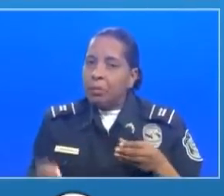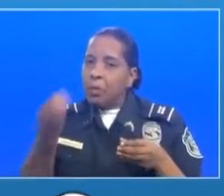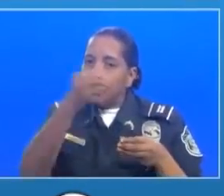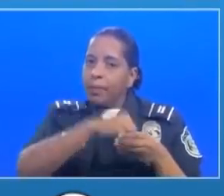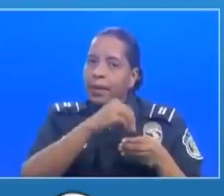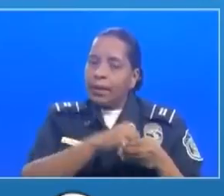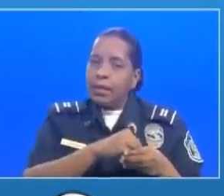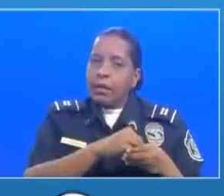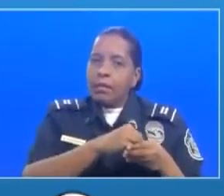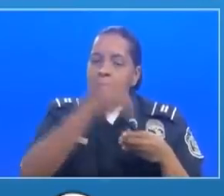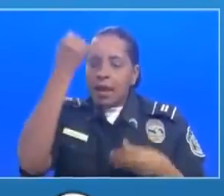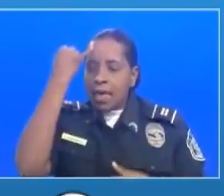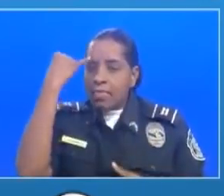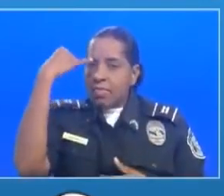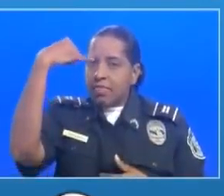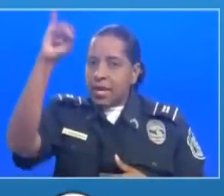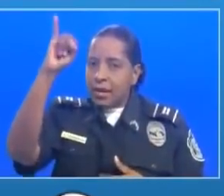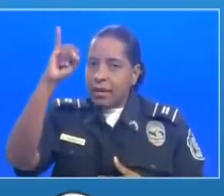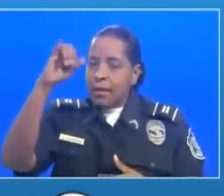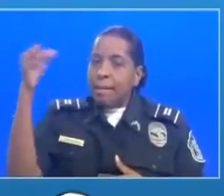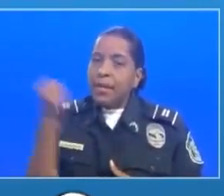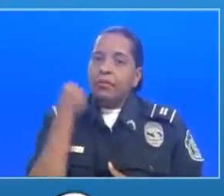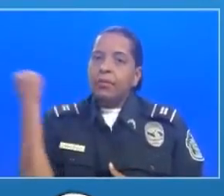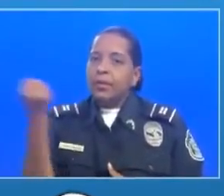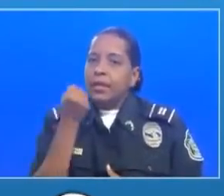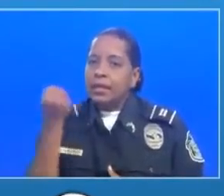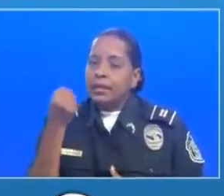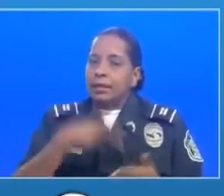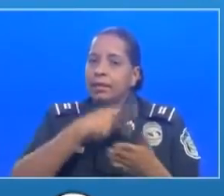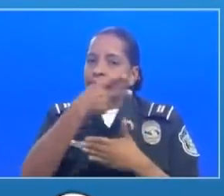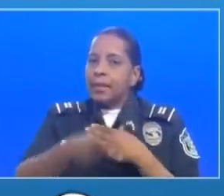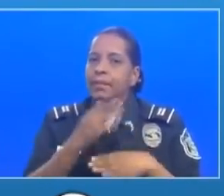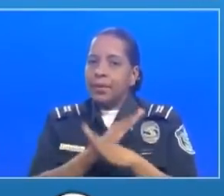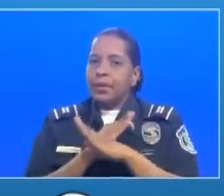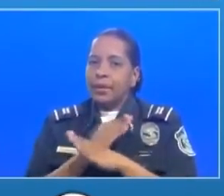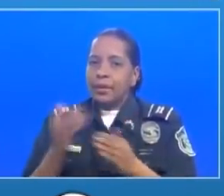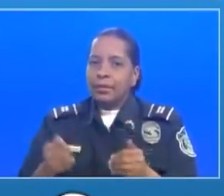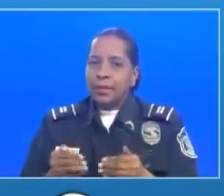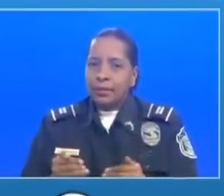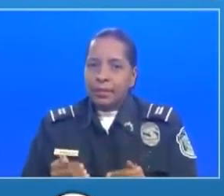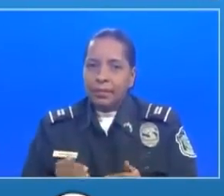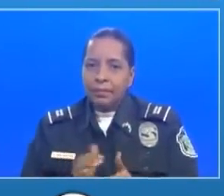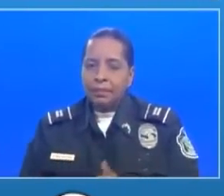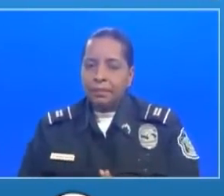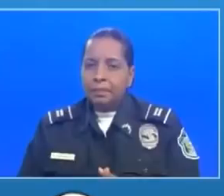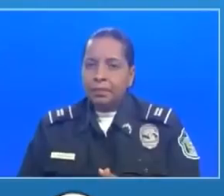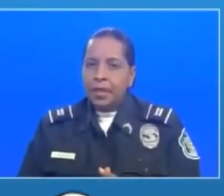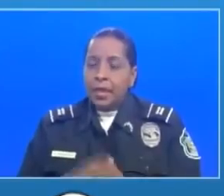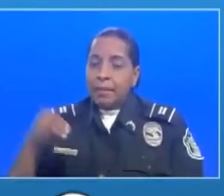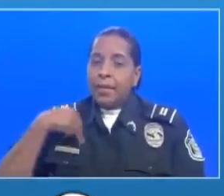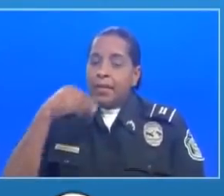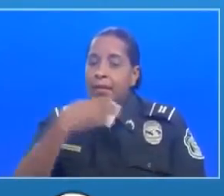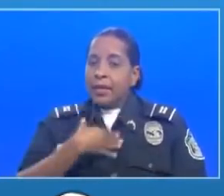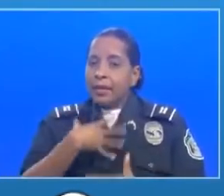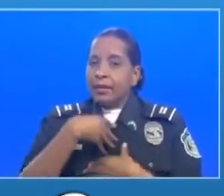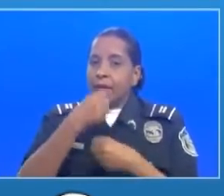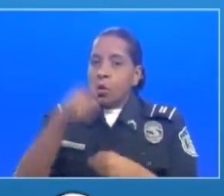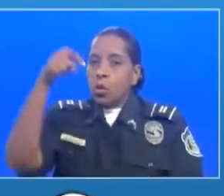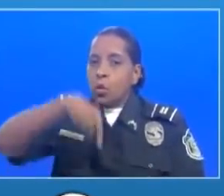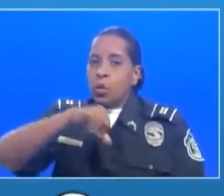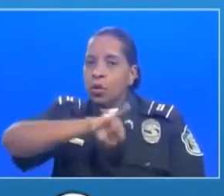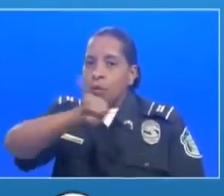de las estrategias impulsadas para fortalecer el plan Protégete Panamá, el MINSA hasta hoy